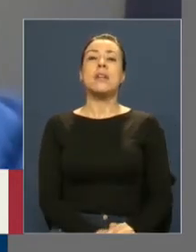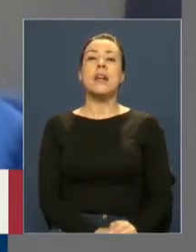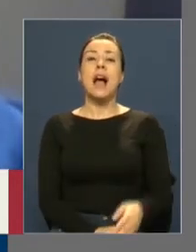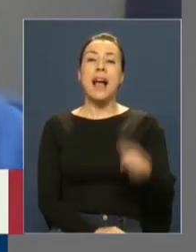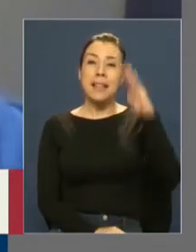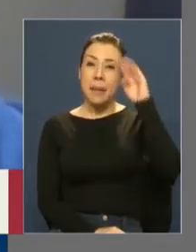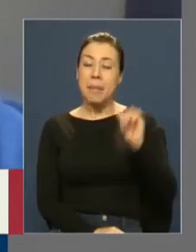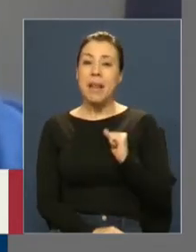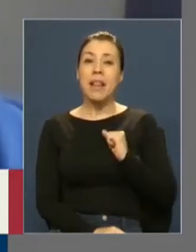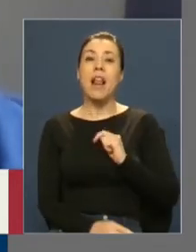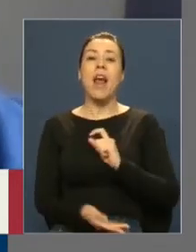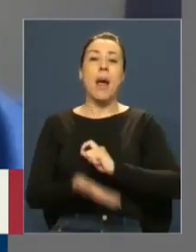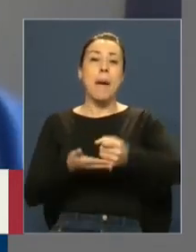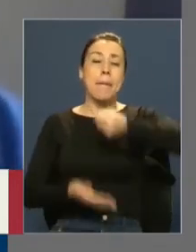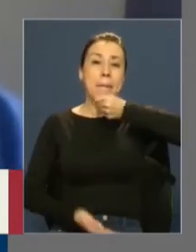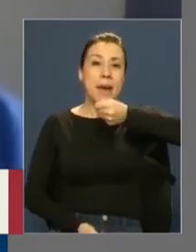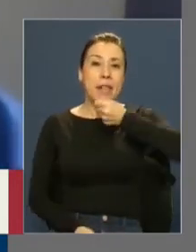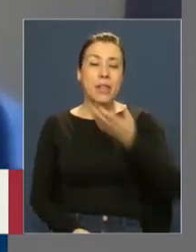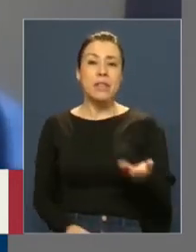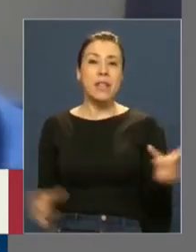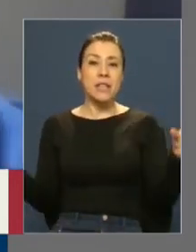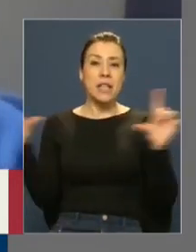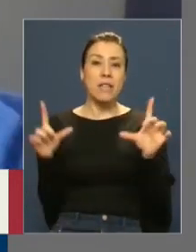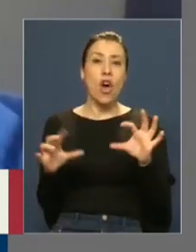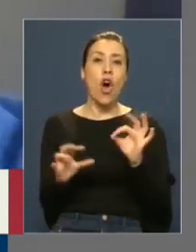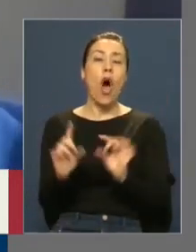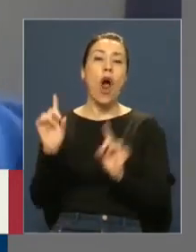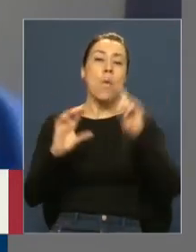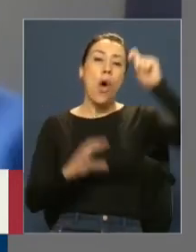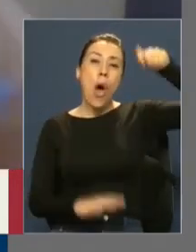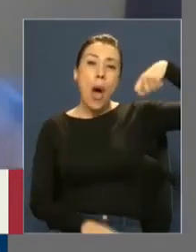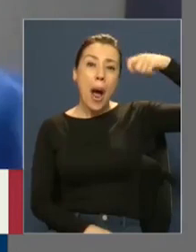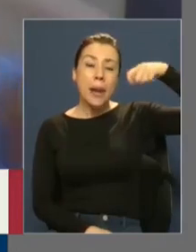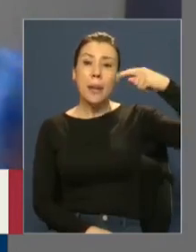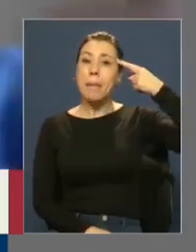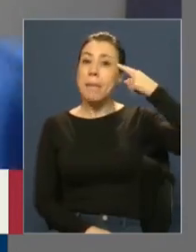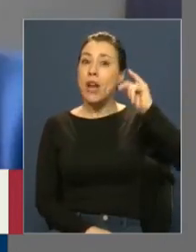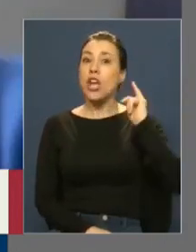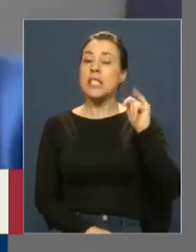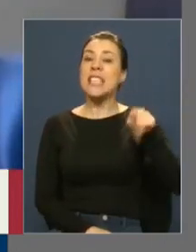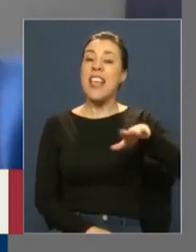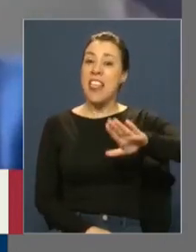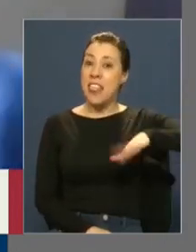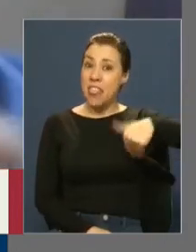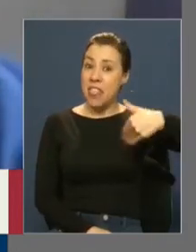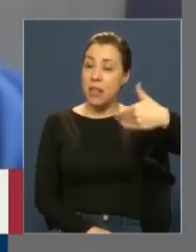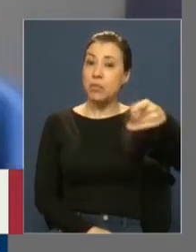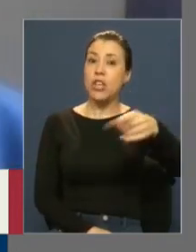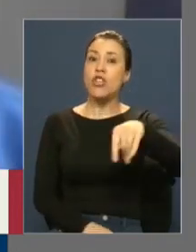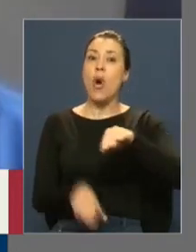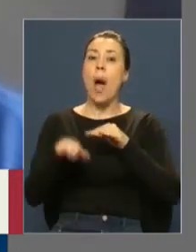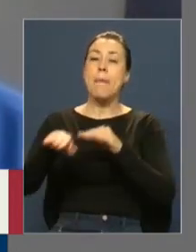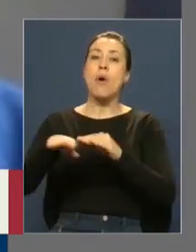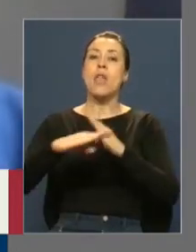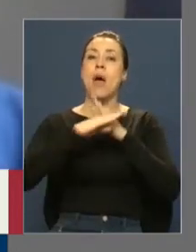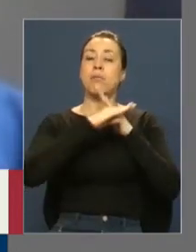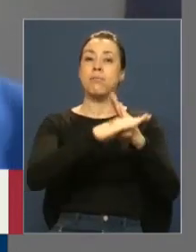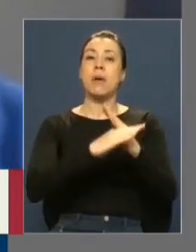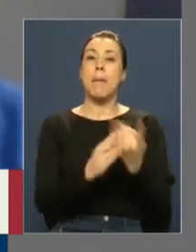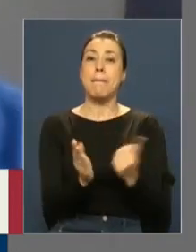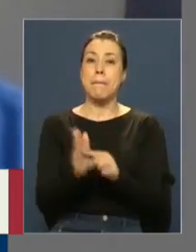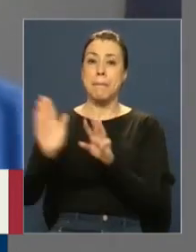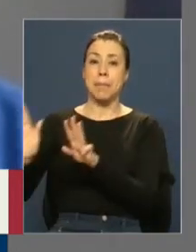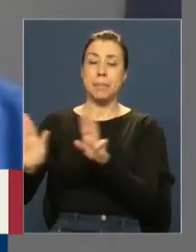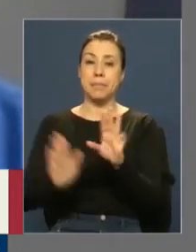sobre los medios de comunicación o en contra de determinados artistas. Pero sí los vimos después apoyando la censura cuando en los años